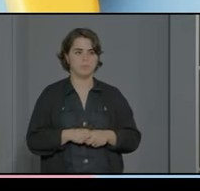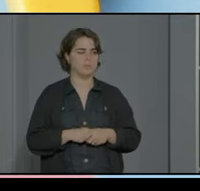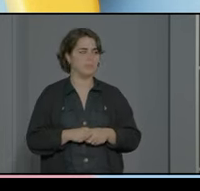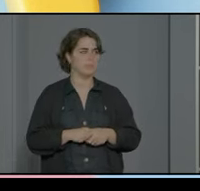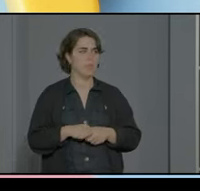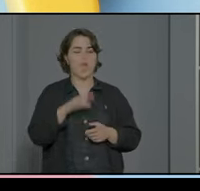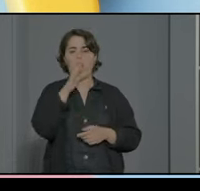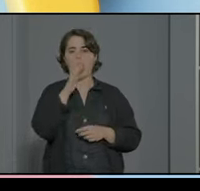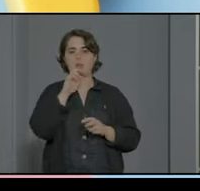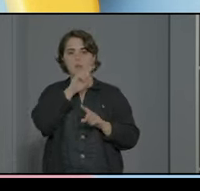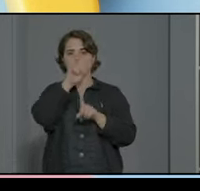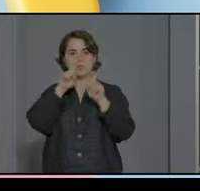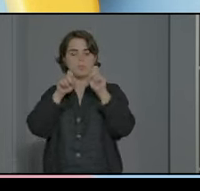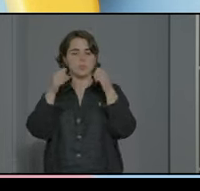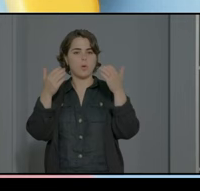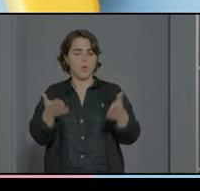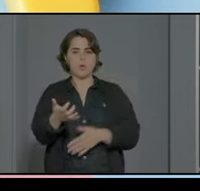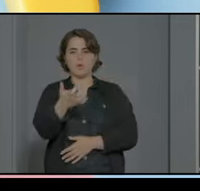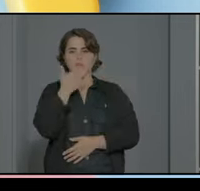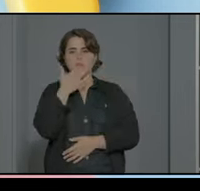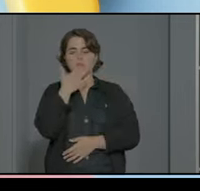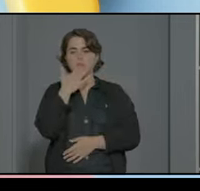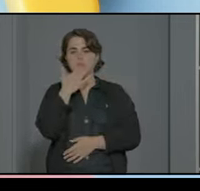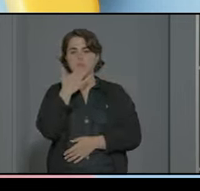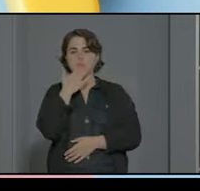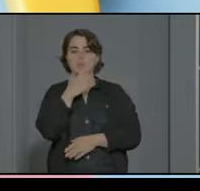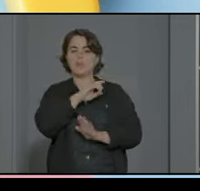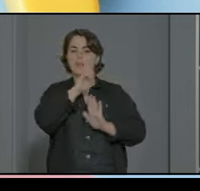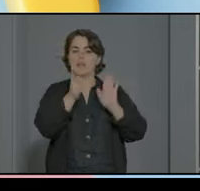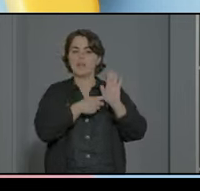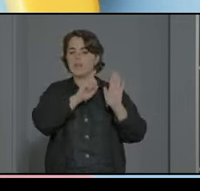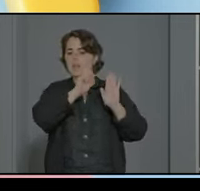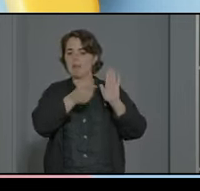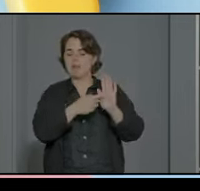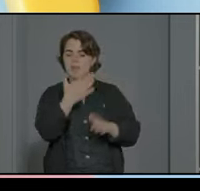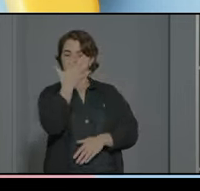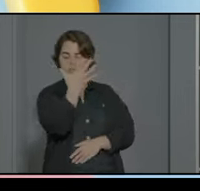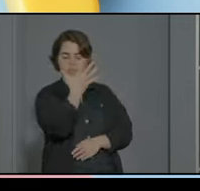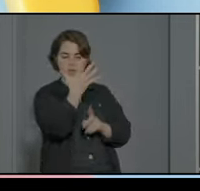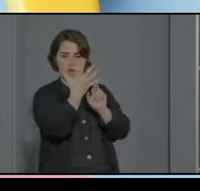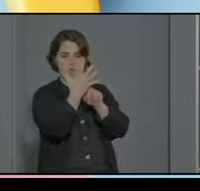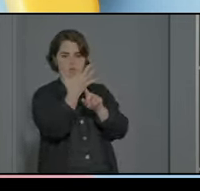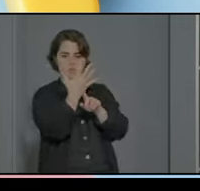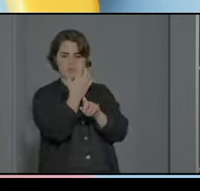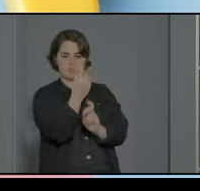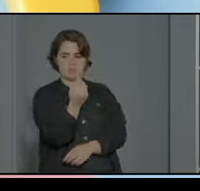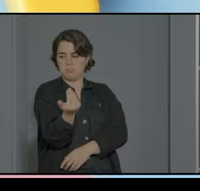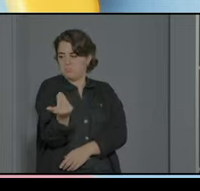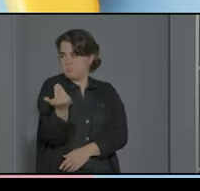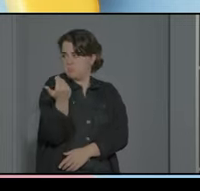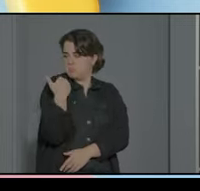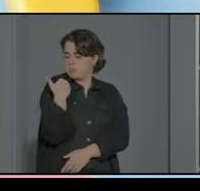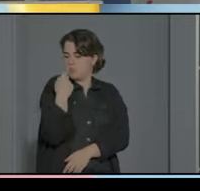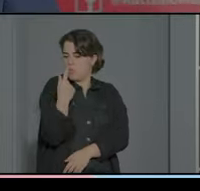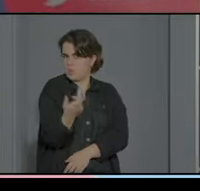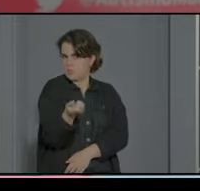mi pregunta en esta línea es si llevamos ya cinco desarrollos legislativos ya no quiero pensar en el poco tiempo que llevamos ni voy a echar la